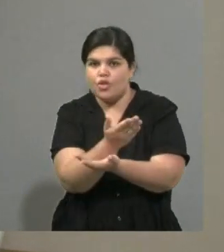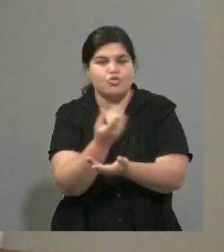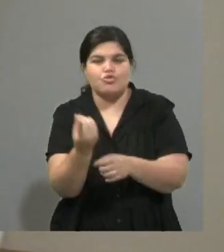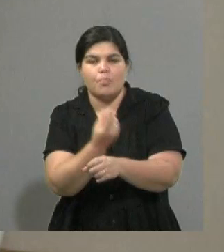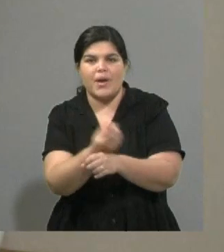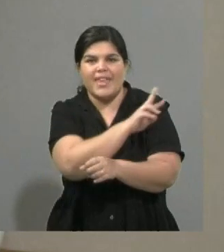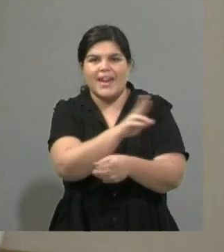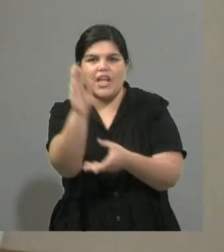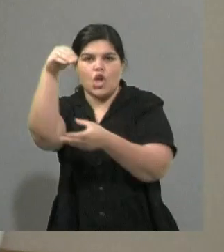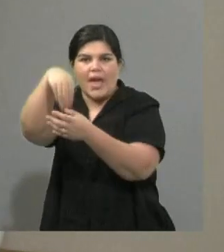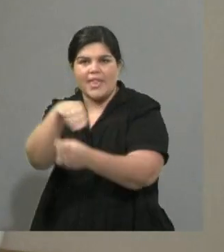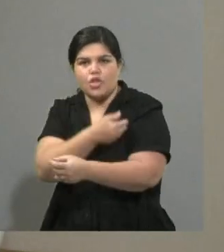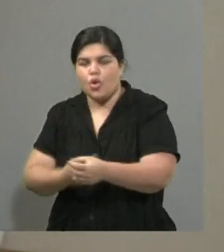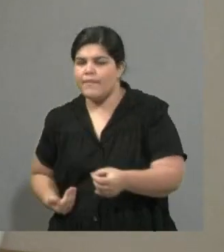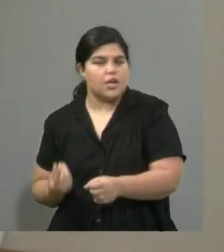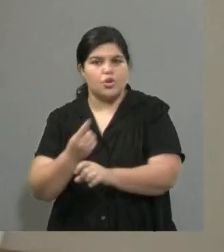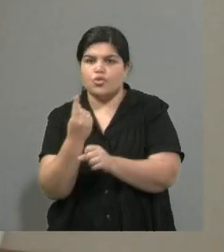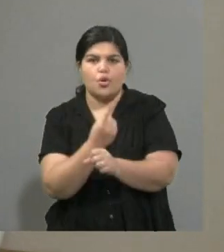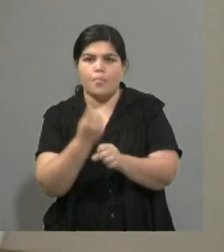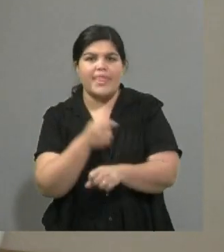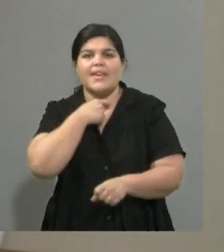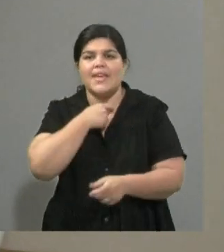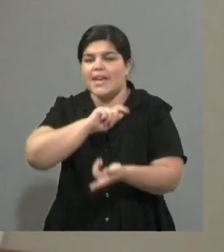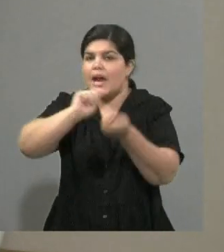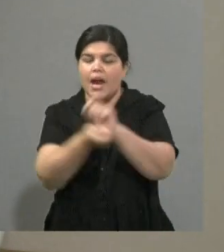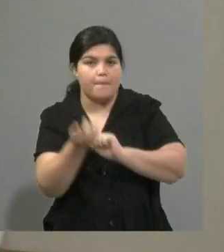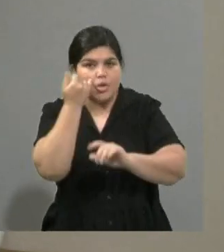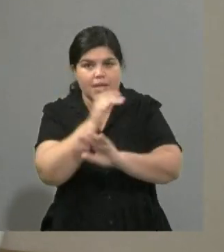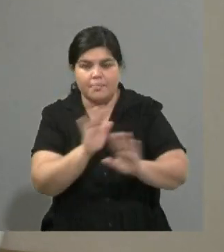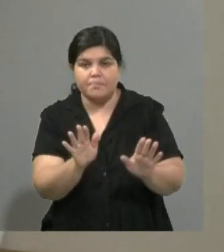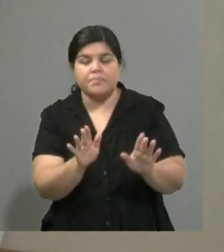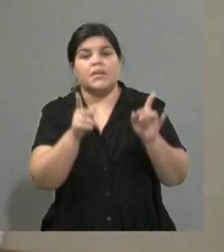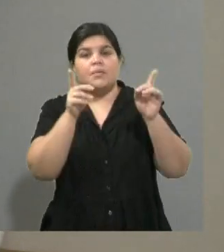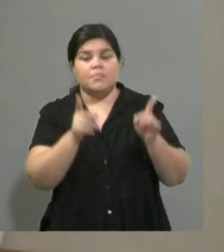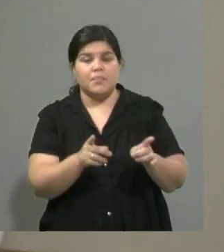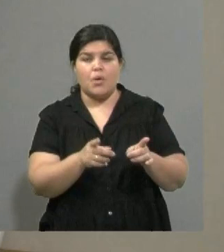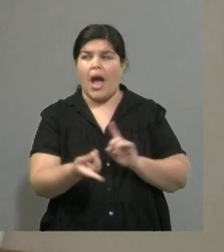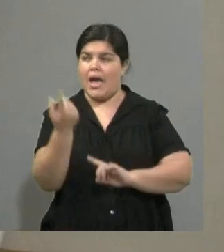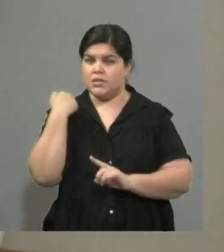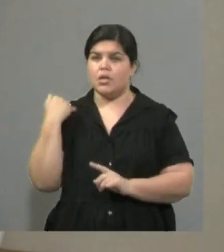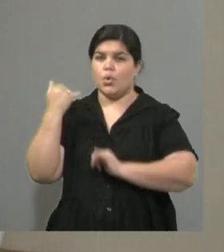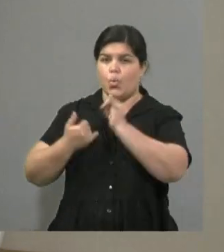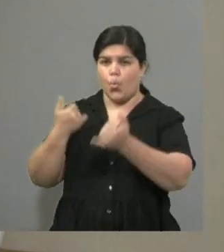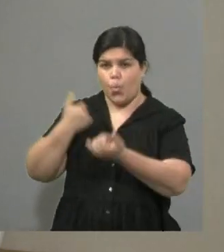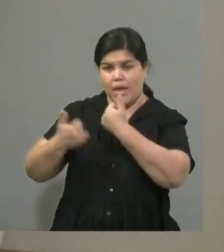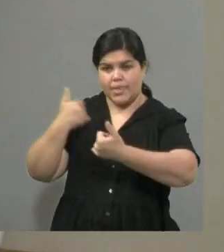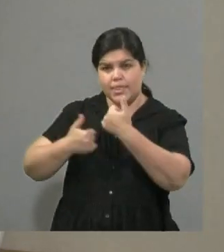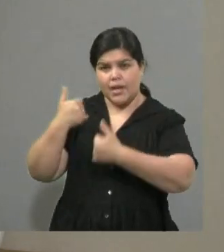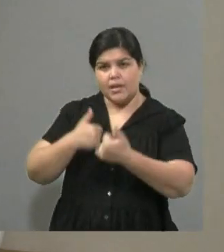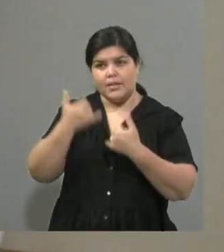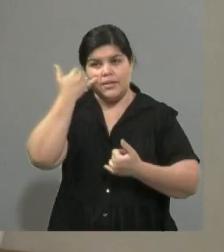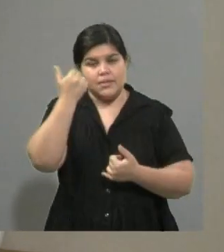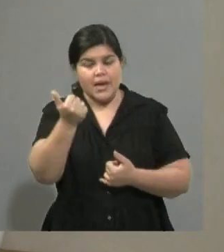cambio en el sistema político del Líbano. Sí, lo que se supo principalmente ayer es que sí se adelantaron las elecciones